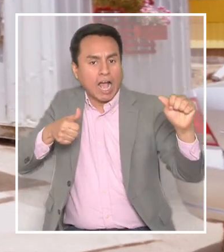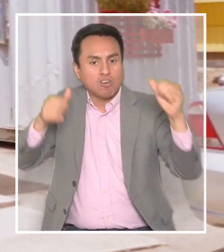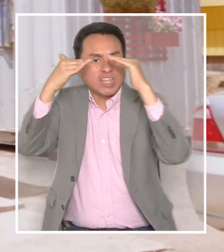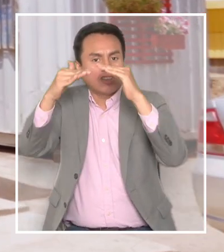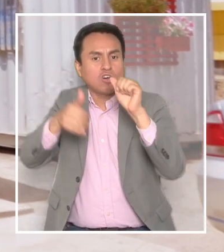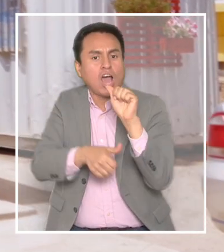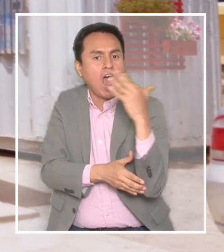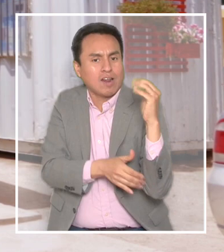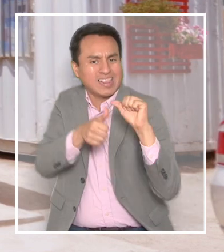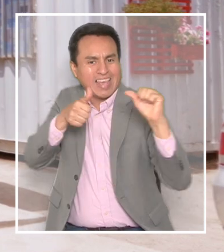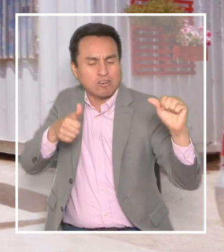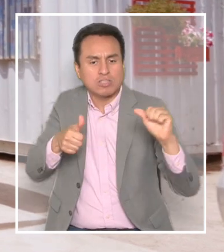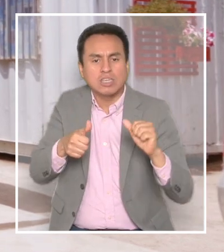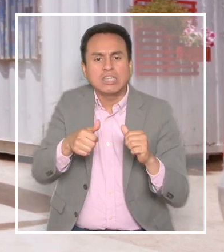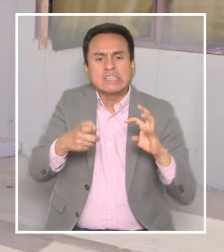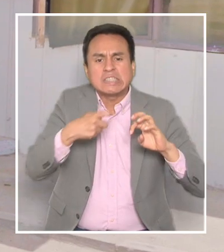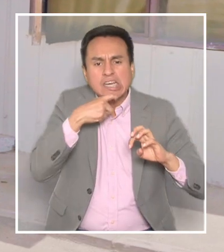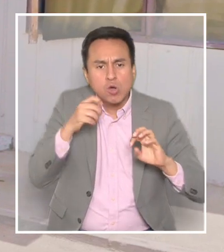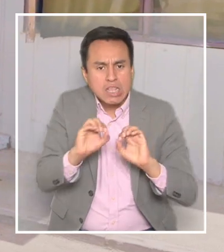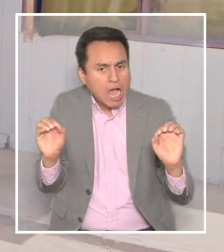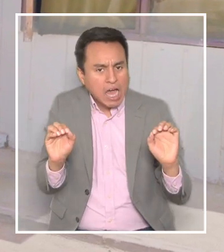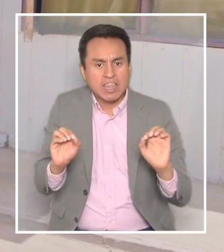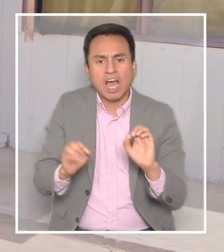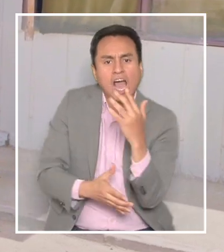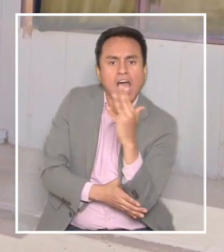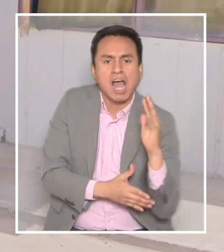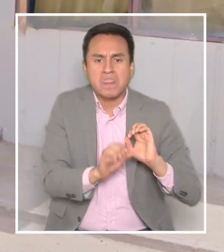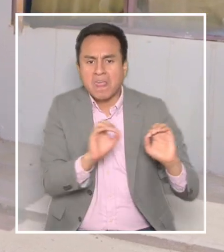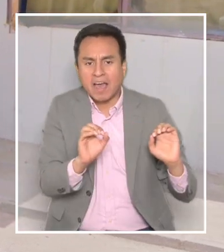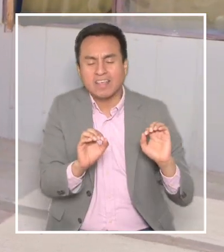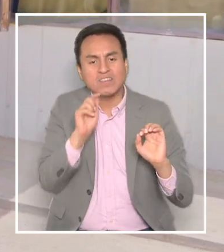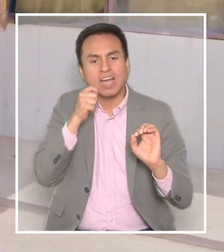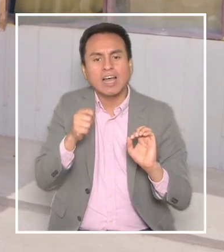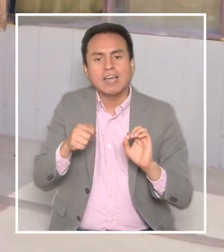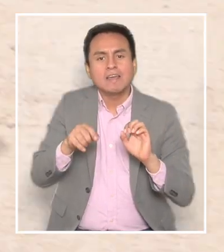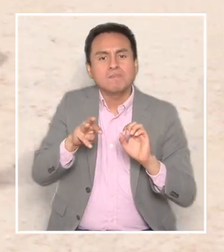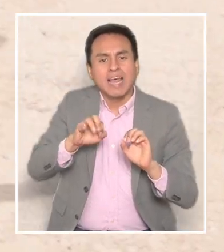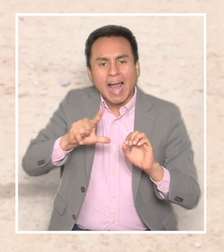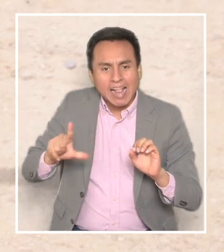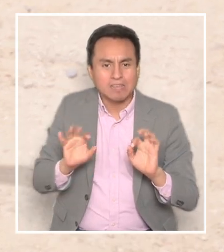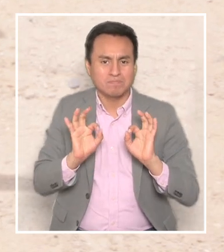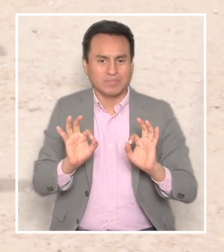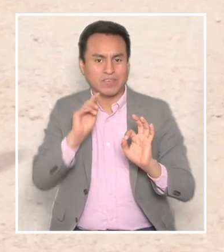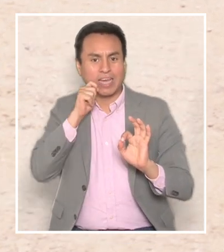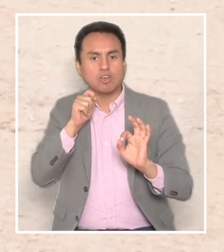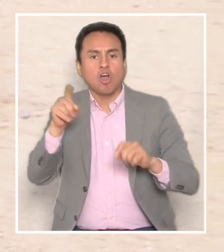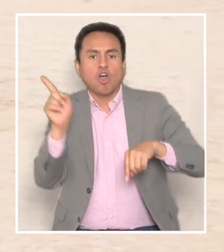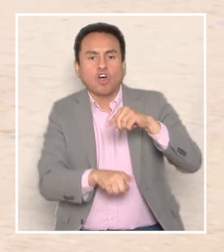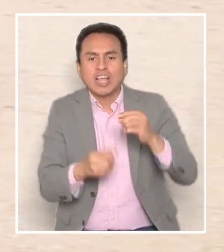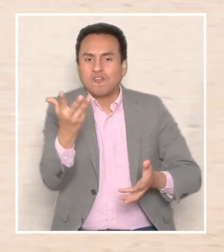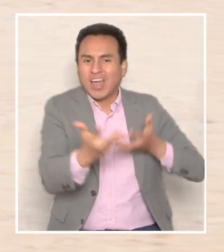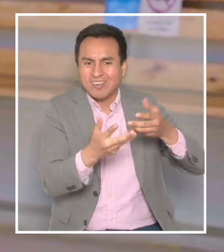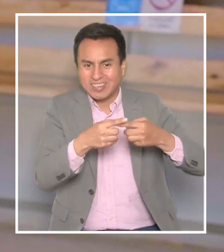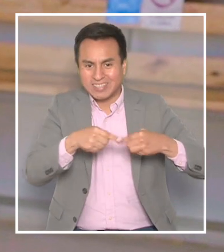árboles están más alejados del techo de la casa. No hay pastizal, no hay arbusto, estamos en lo mineral que es ideal.